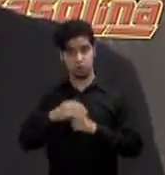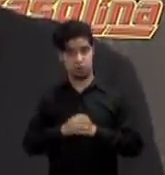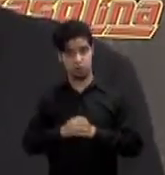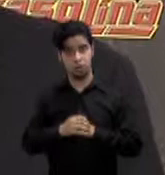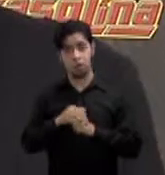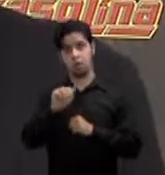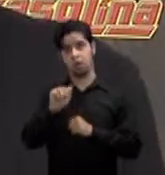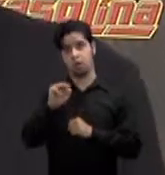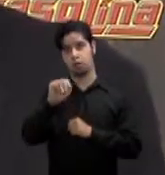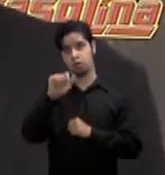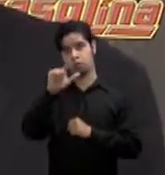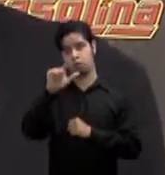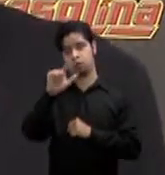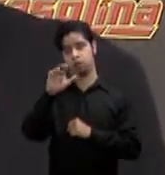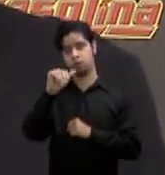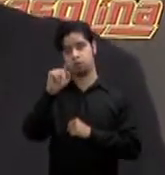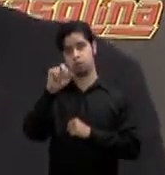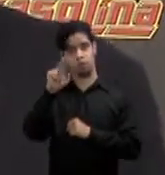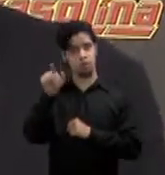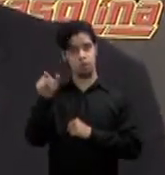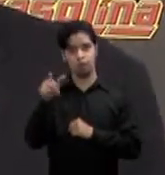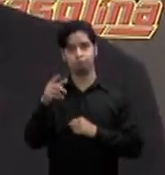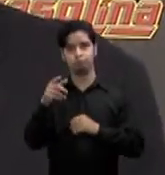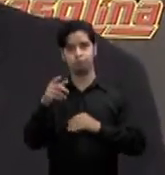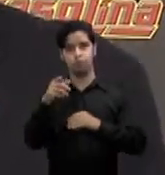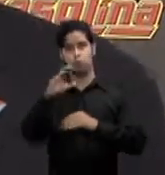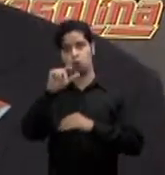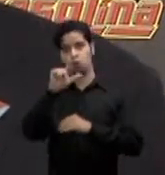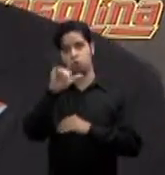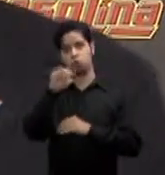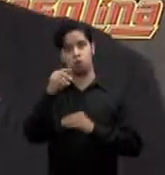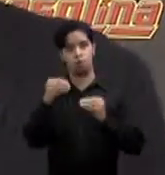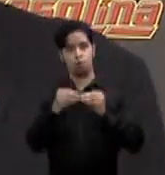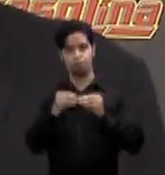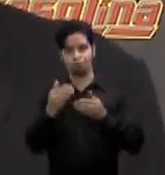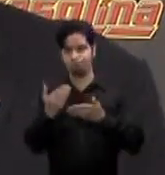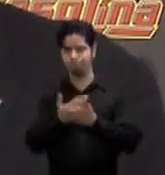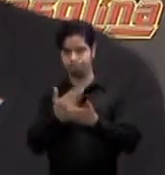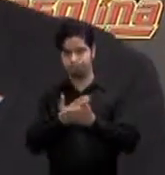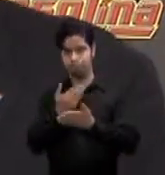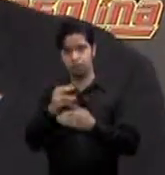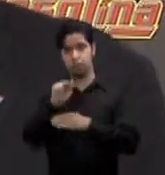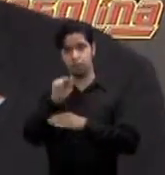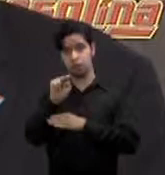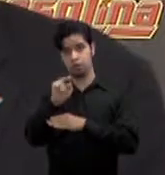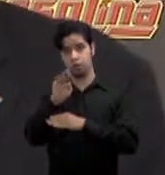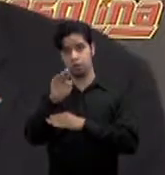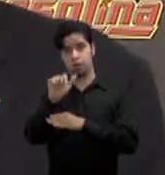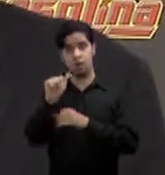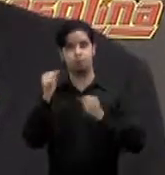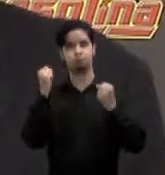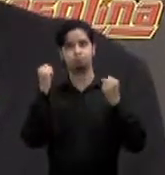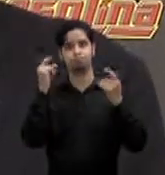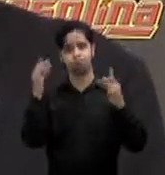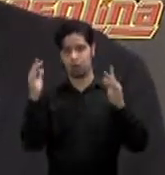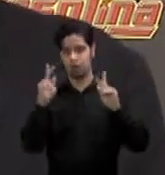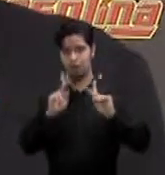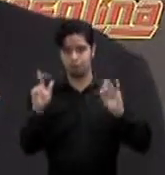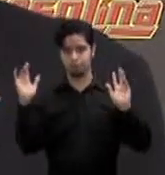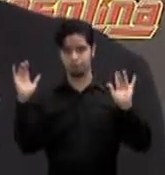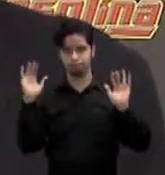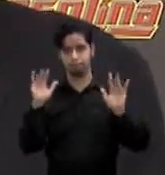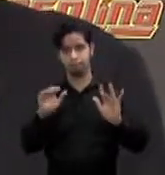que es el coliseo más moderno de los estados unidos en la nba donde asisten miles y miles de personas a cada